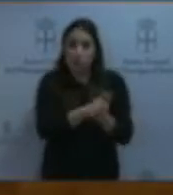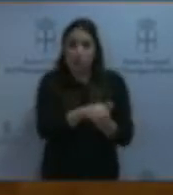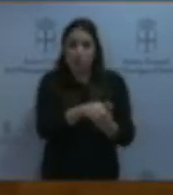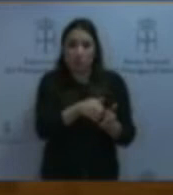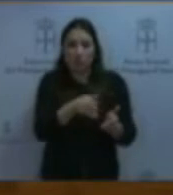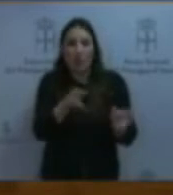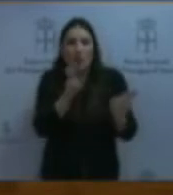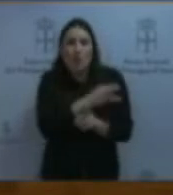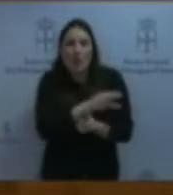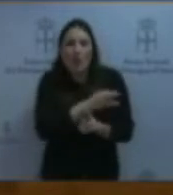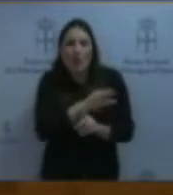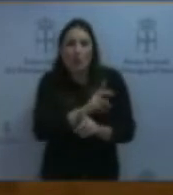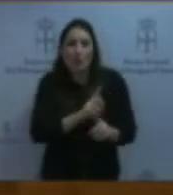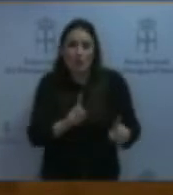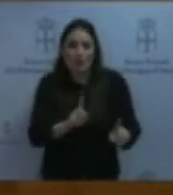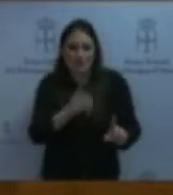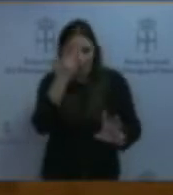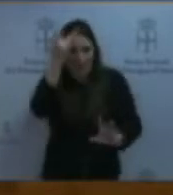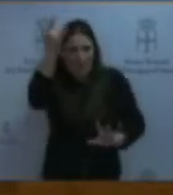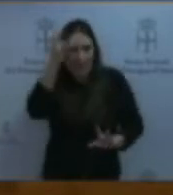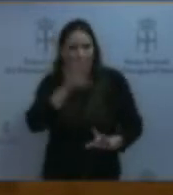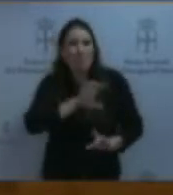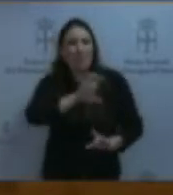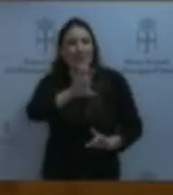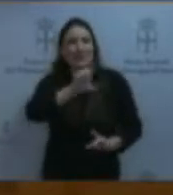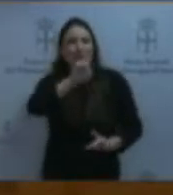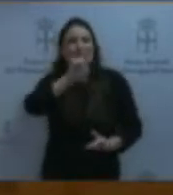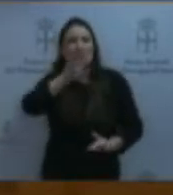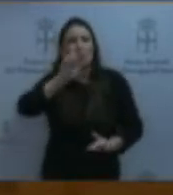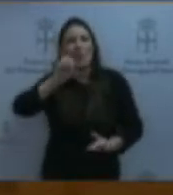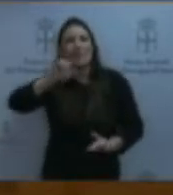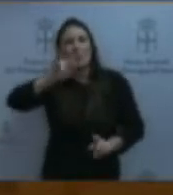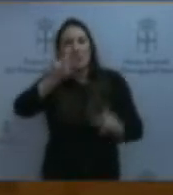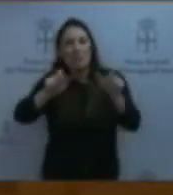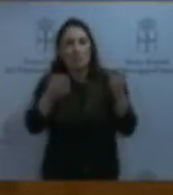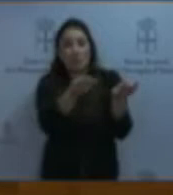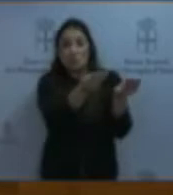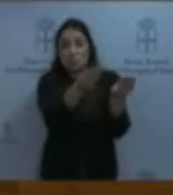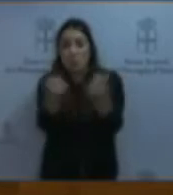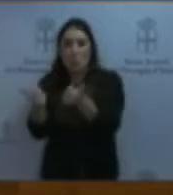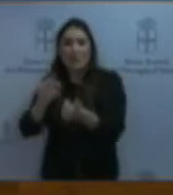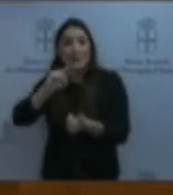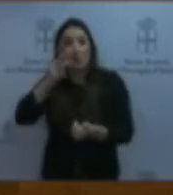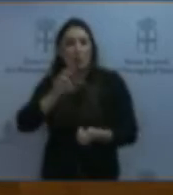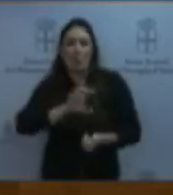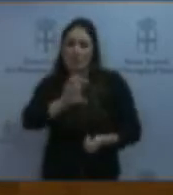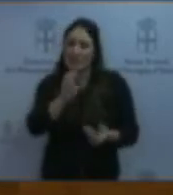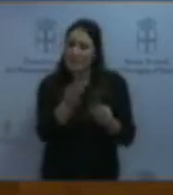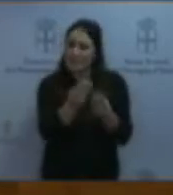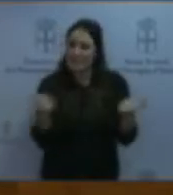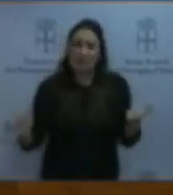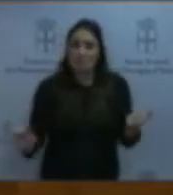nulas. ¿Se imaginan un país con más de 140.000 desaparecidos, el segundo país con más desapariciones